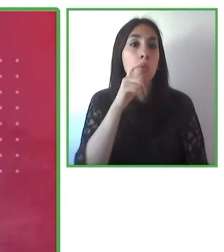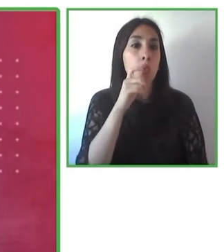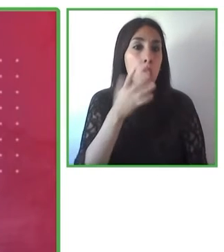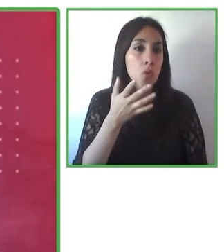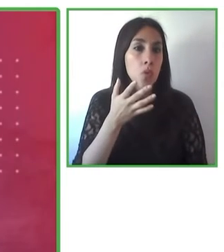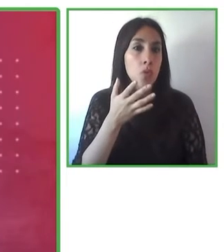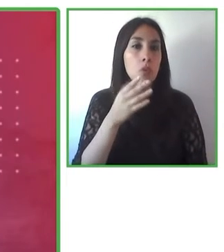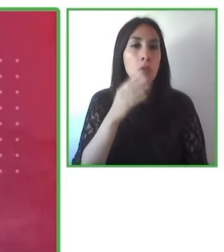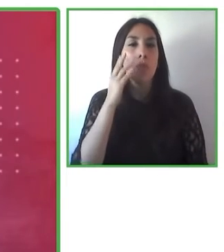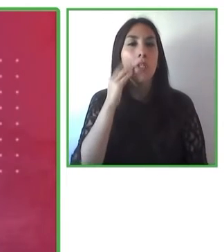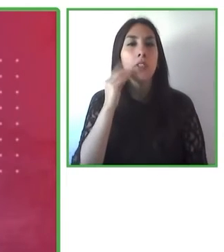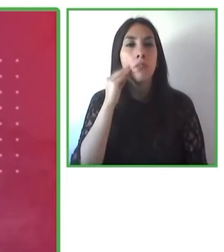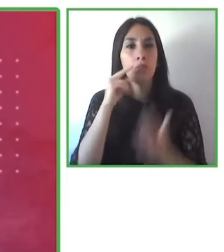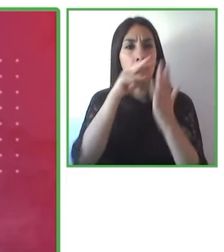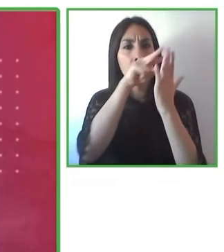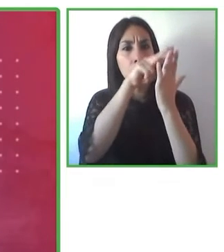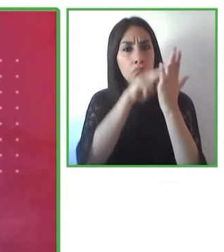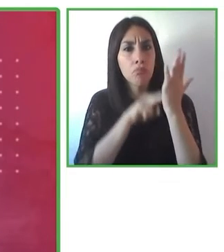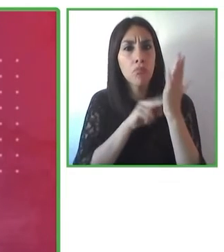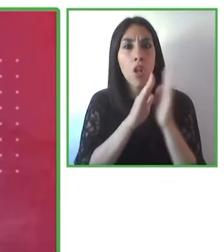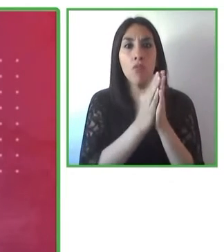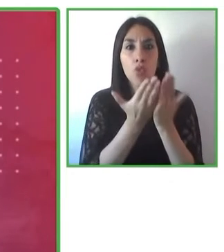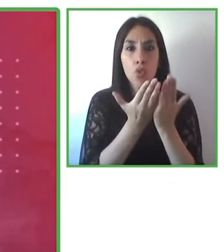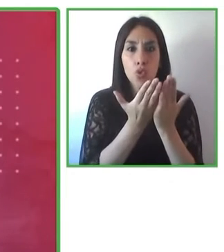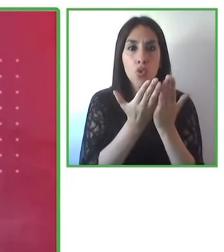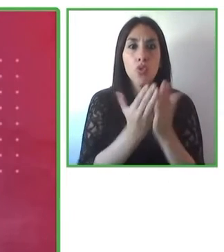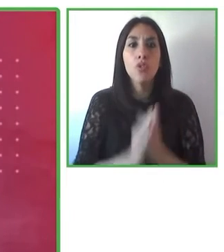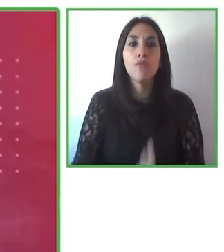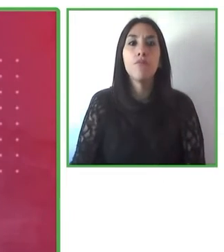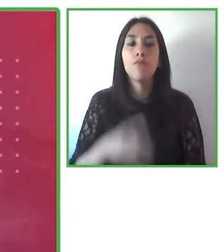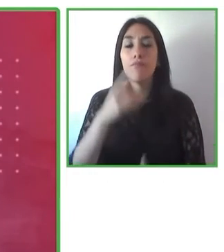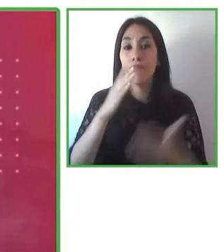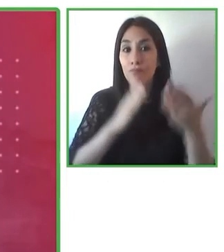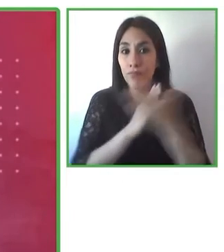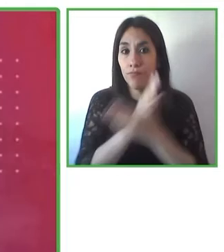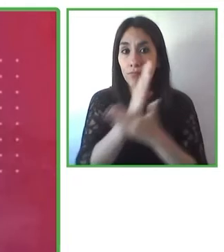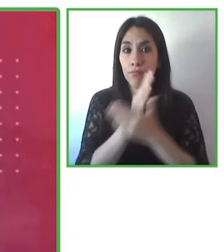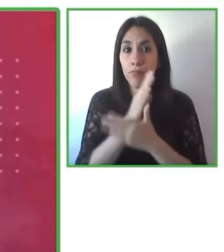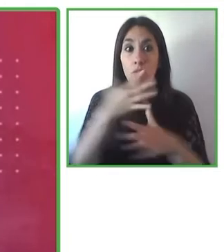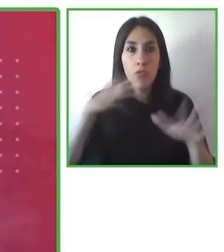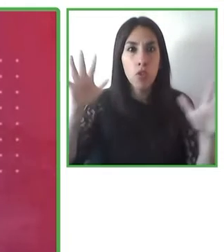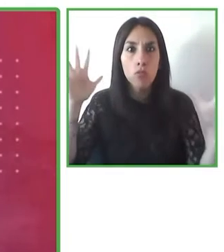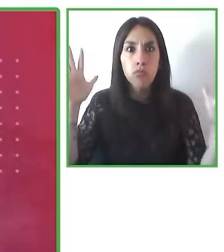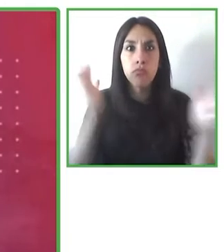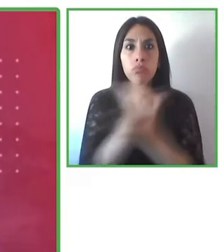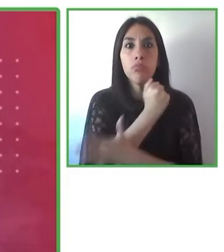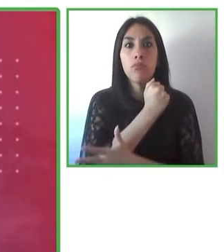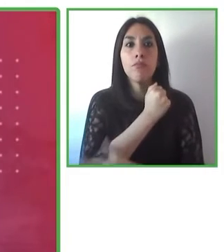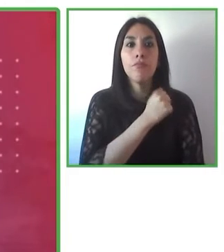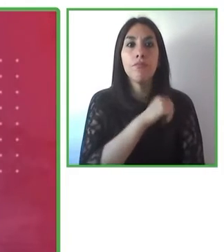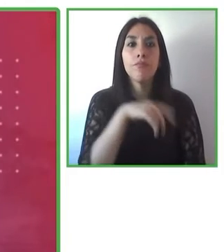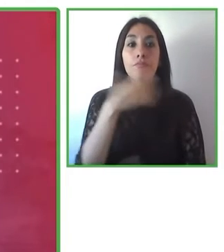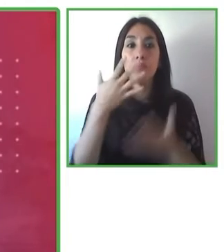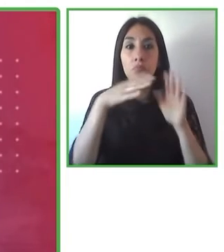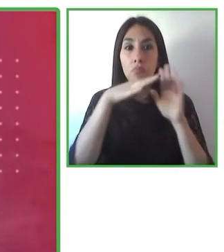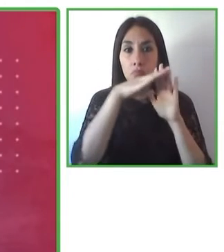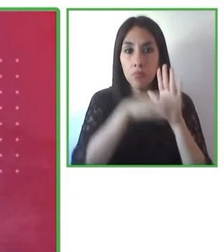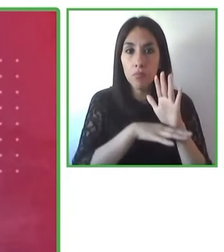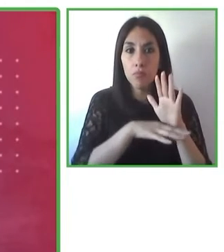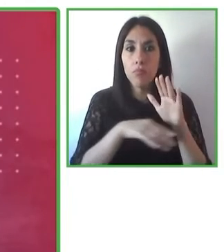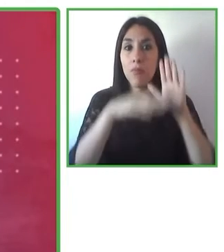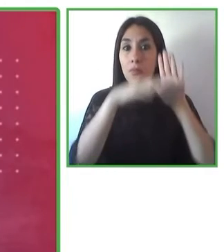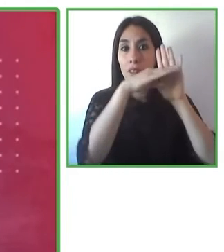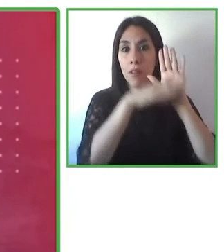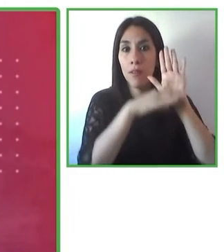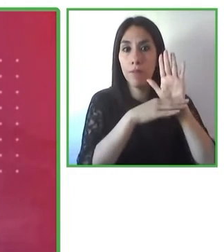E incluso se ha logrado al momento de modificar la ley para incluir las disposiciones del Tratado de Marrakech, ir más allá